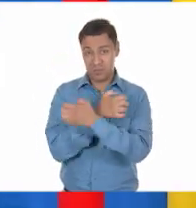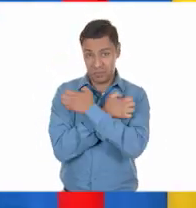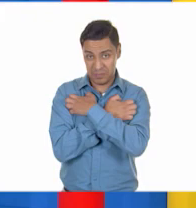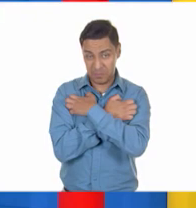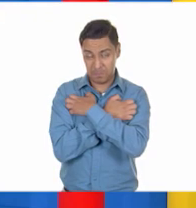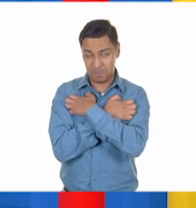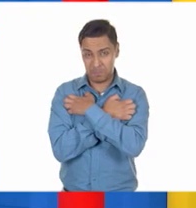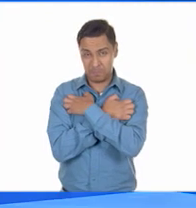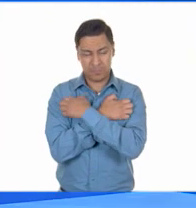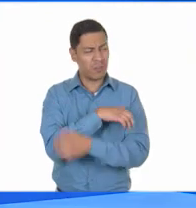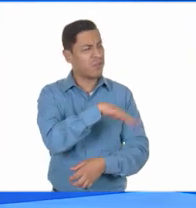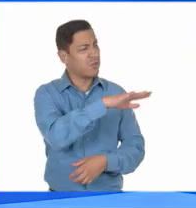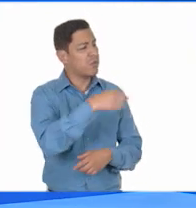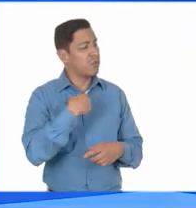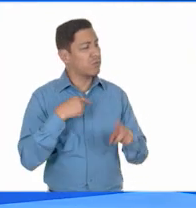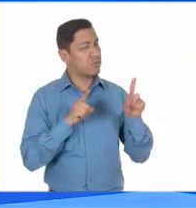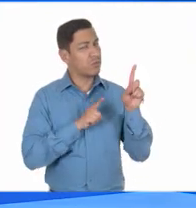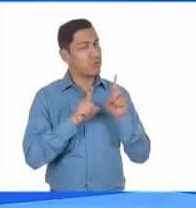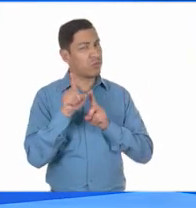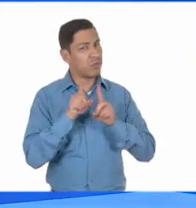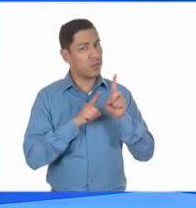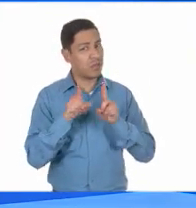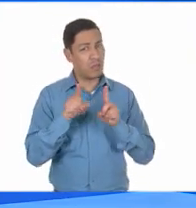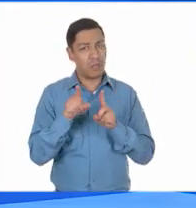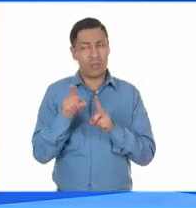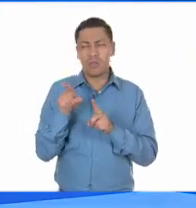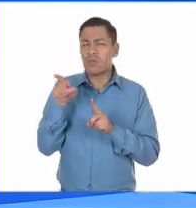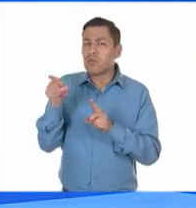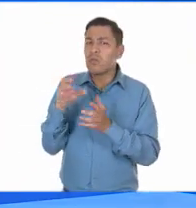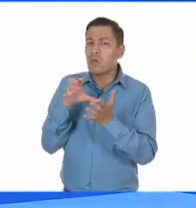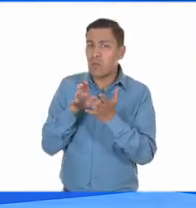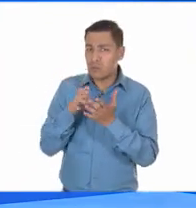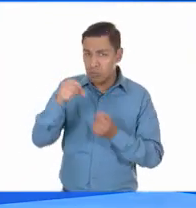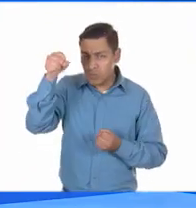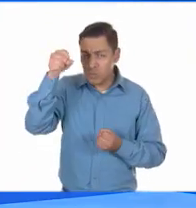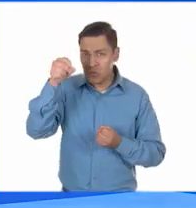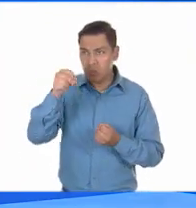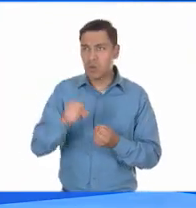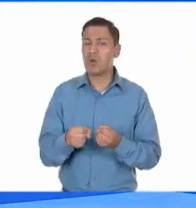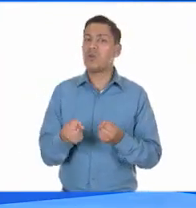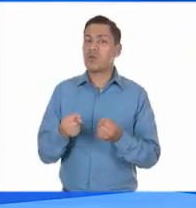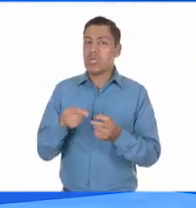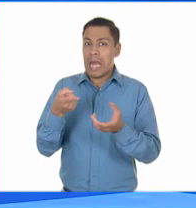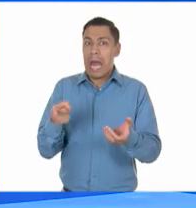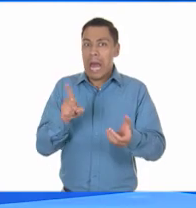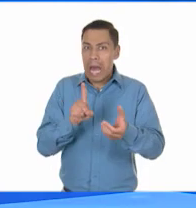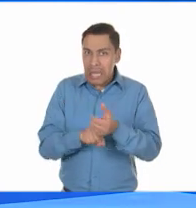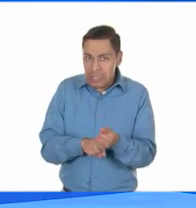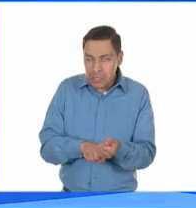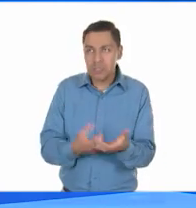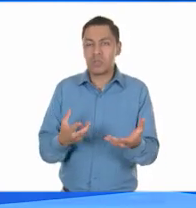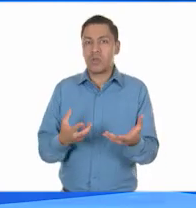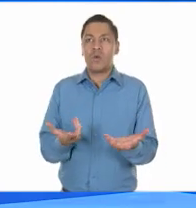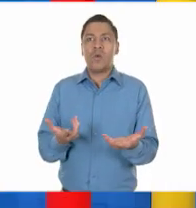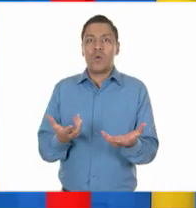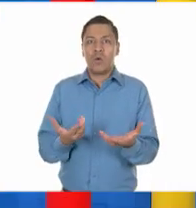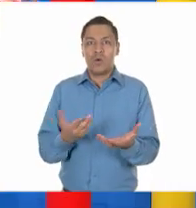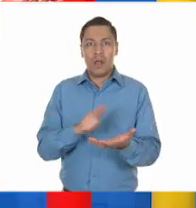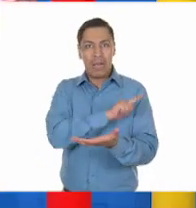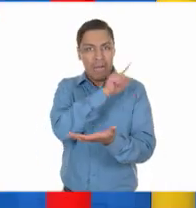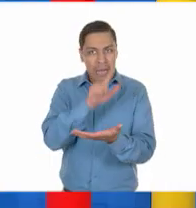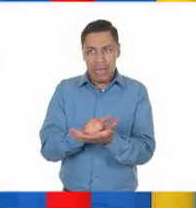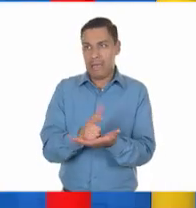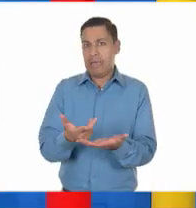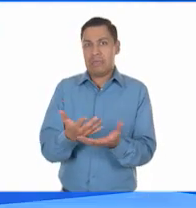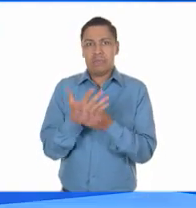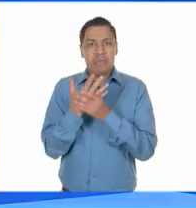¿Cuál? Dígame. ¿No dijo que la Constitución que aseguró el derecho a la educación fue la de 1857? Sí,